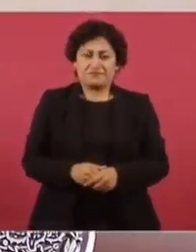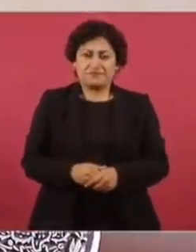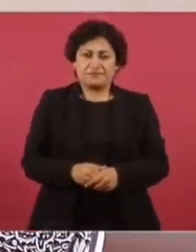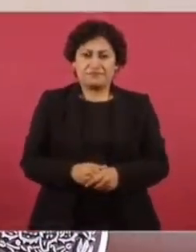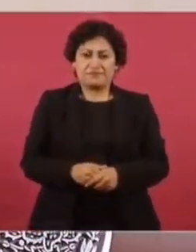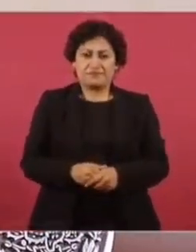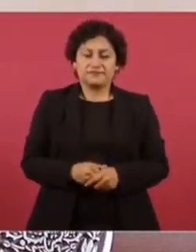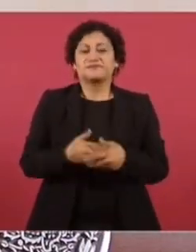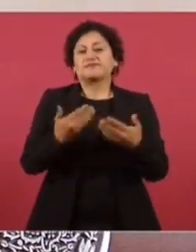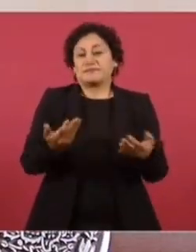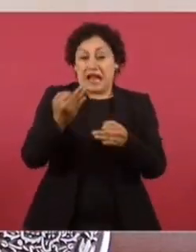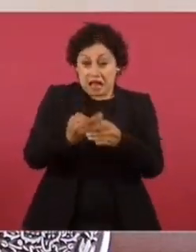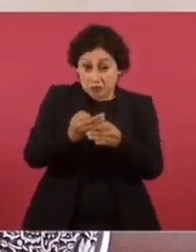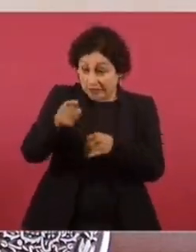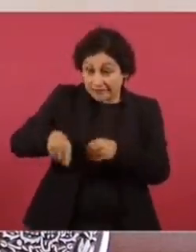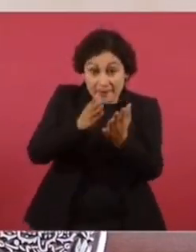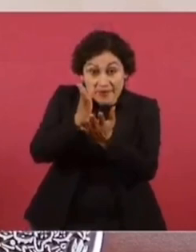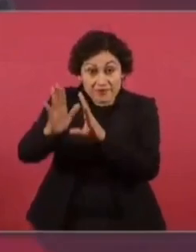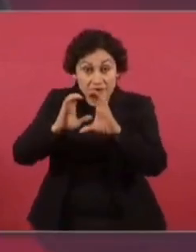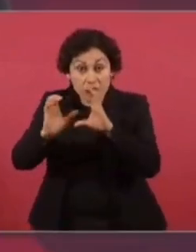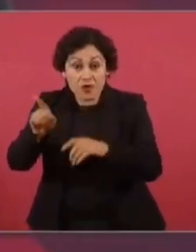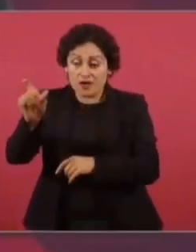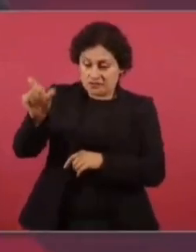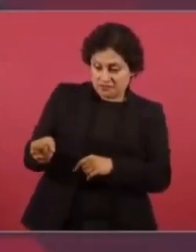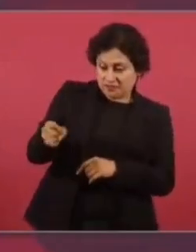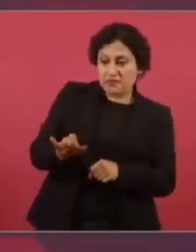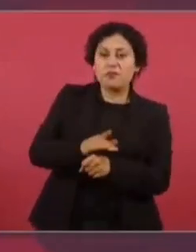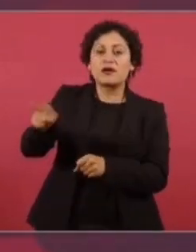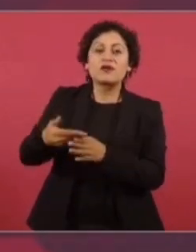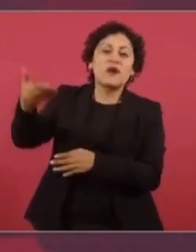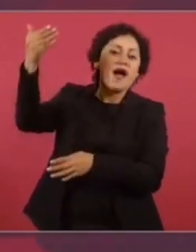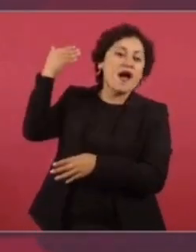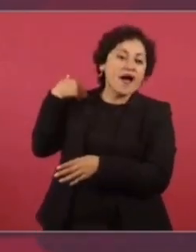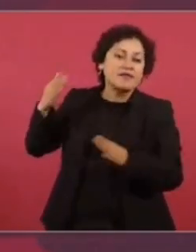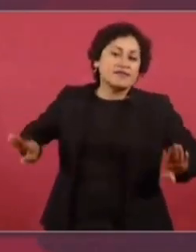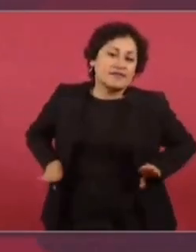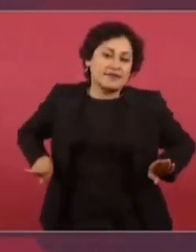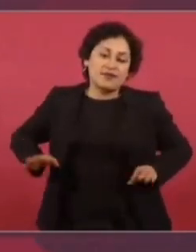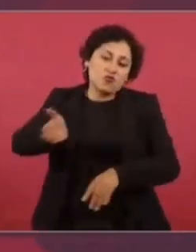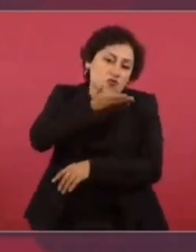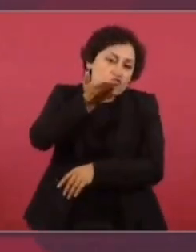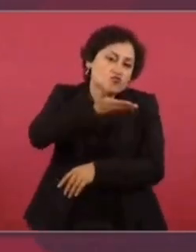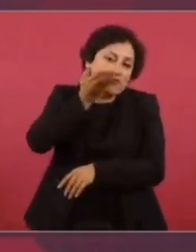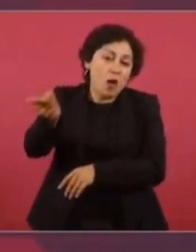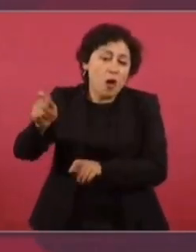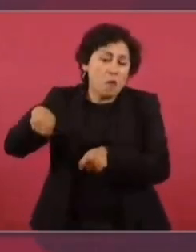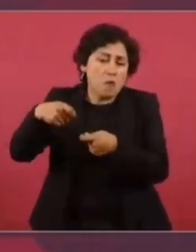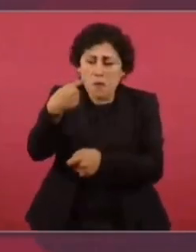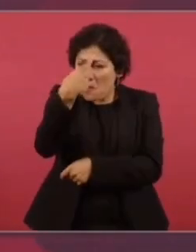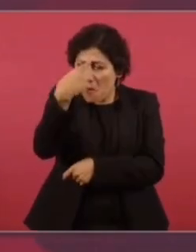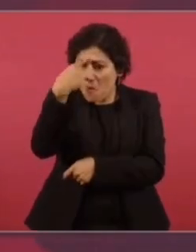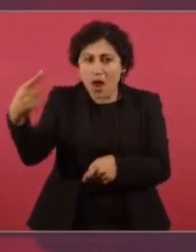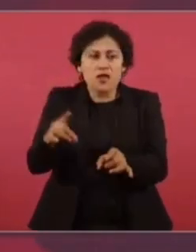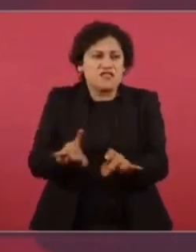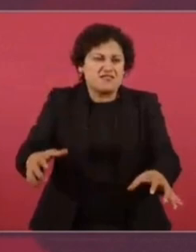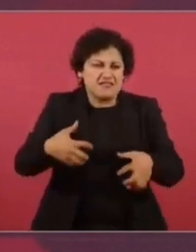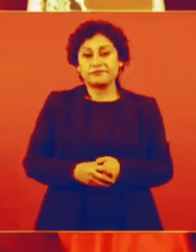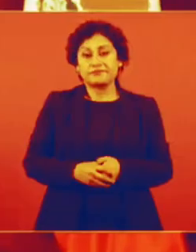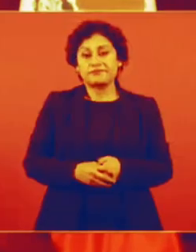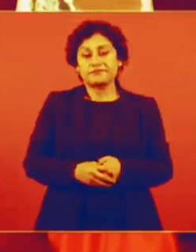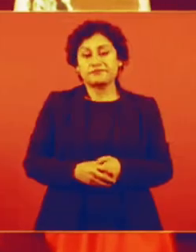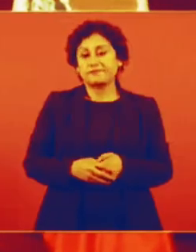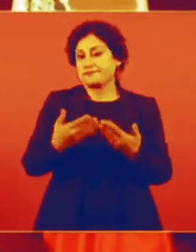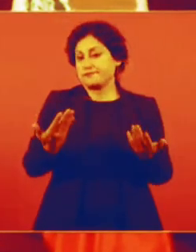Entonces, ahora actúan así porque ellos vienen del antiguo régimen y son muy conservadores, muy reaccionarios y muy deshonestos.